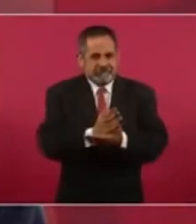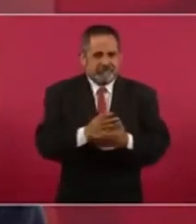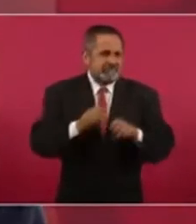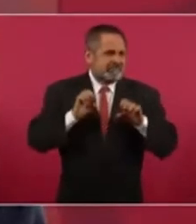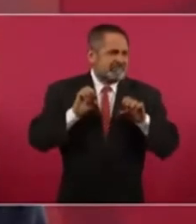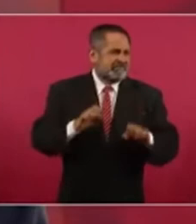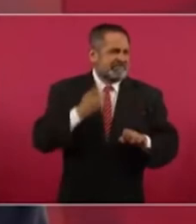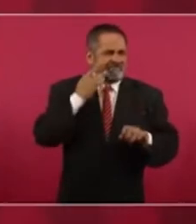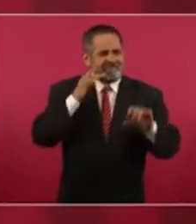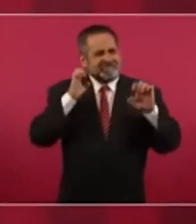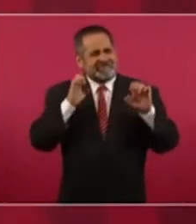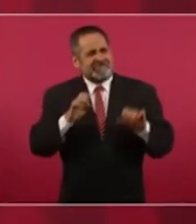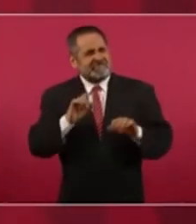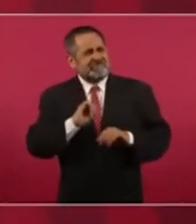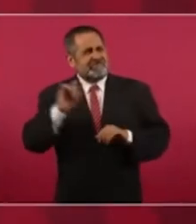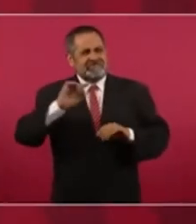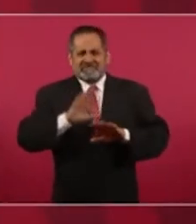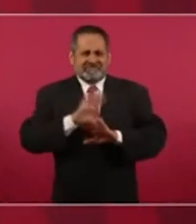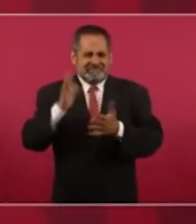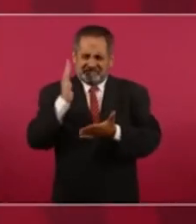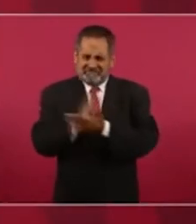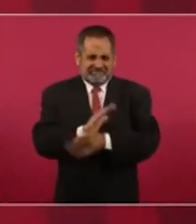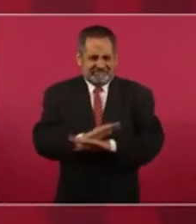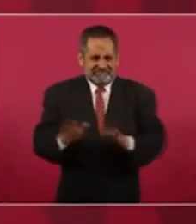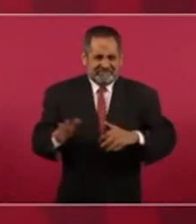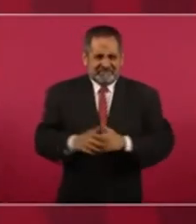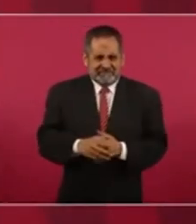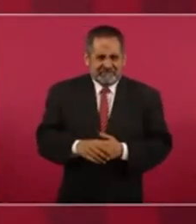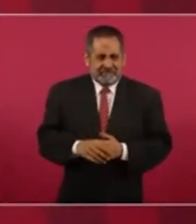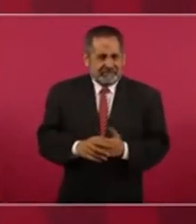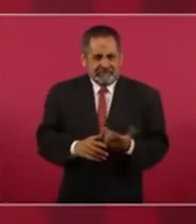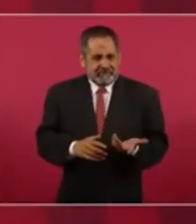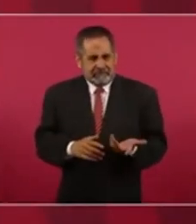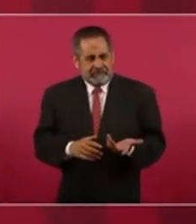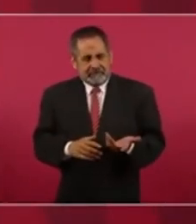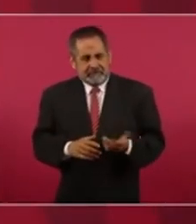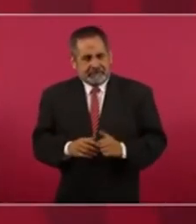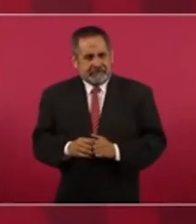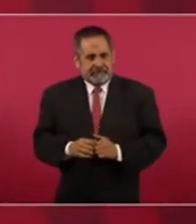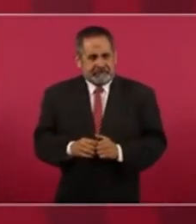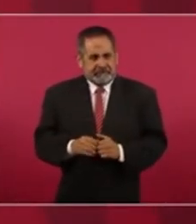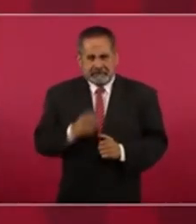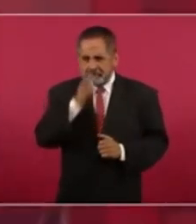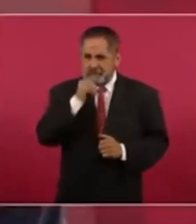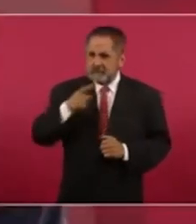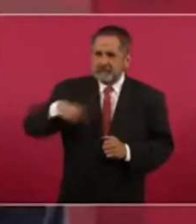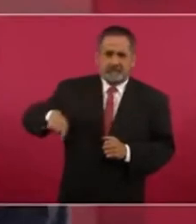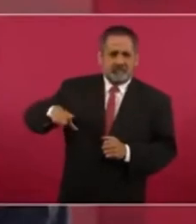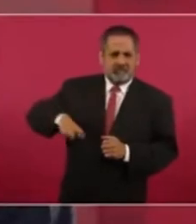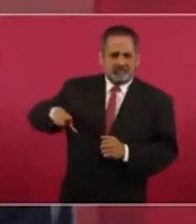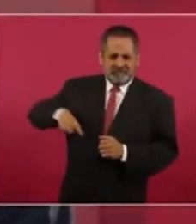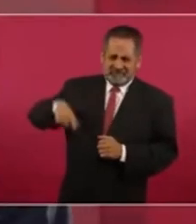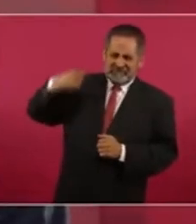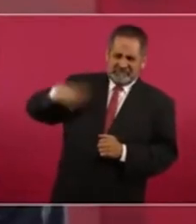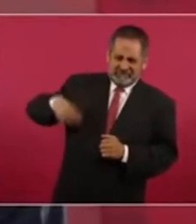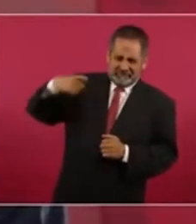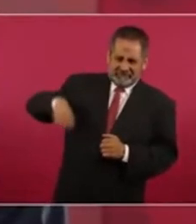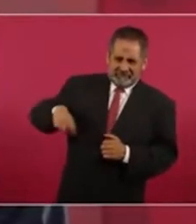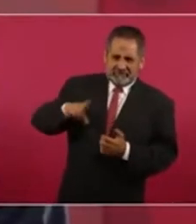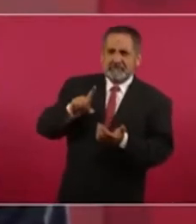lujos no puede haber gobierno rico con pueblo pobre